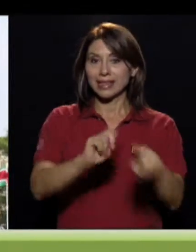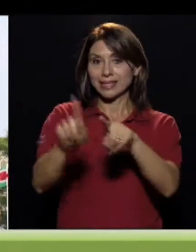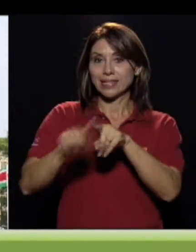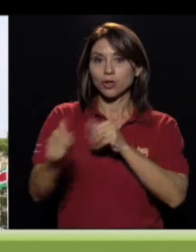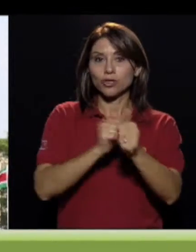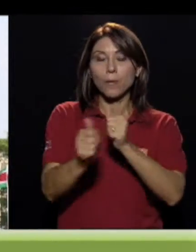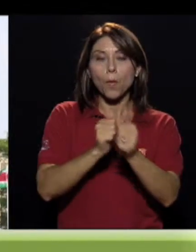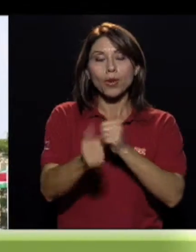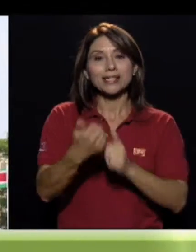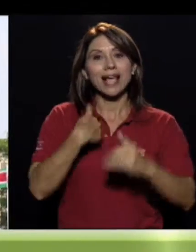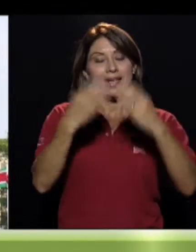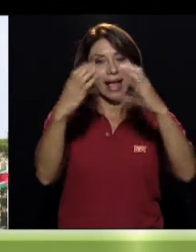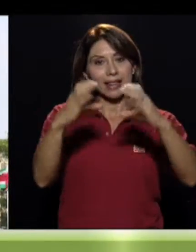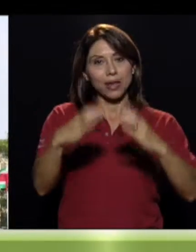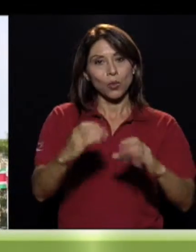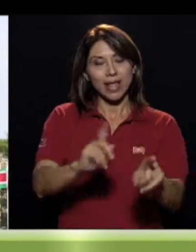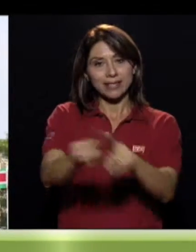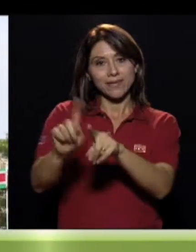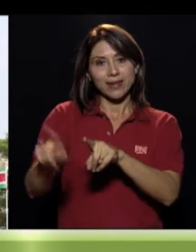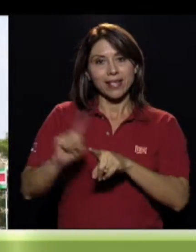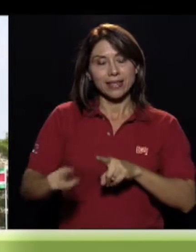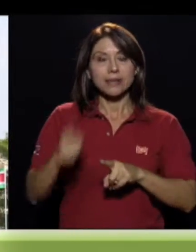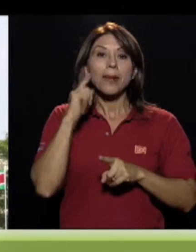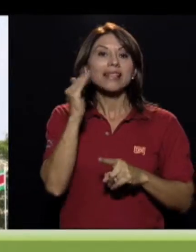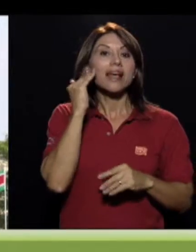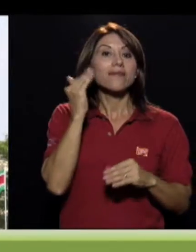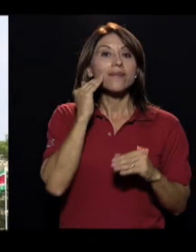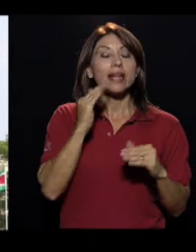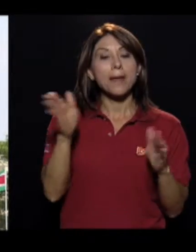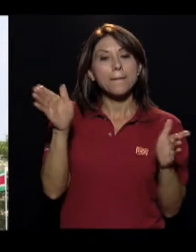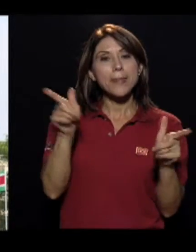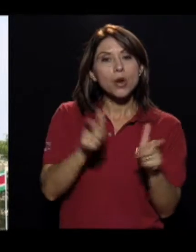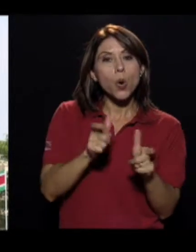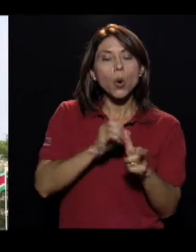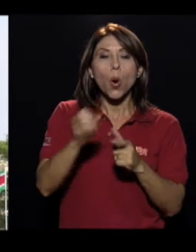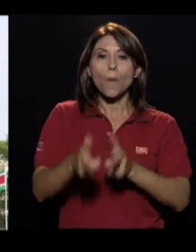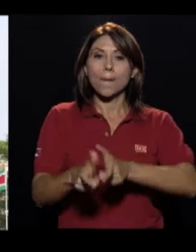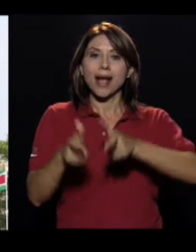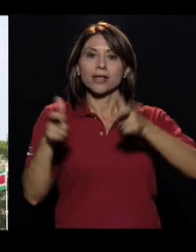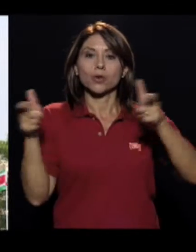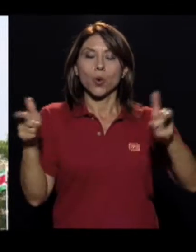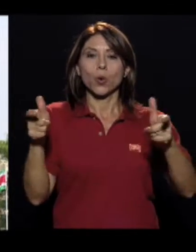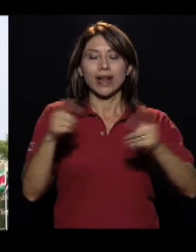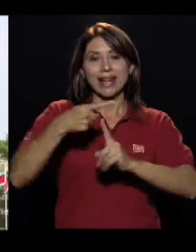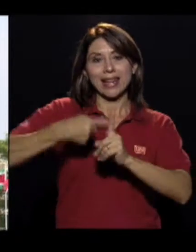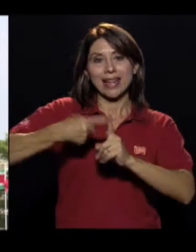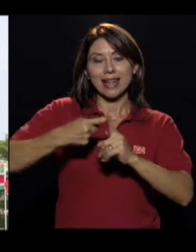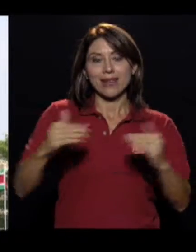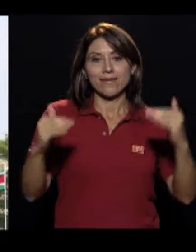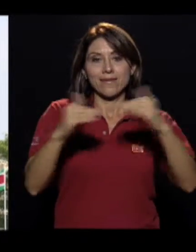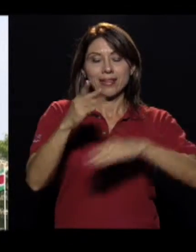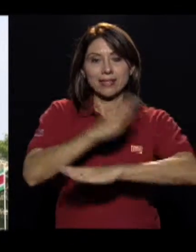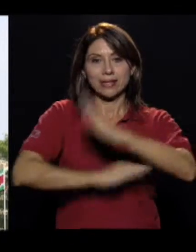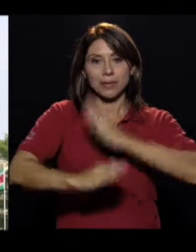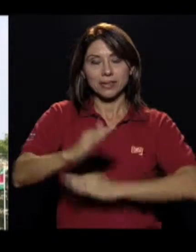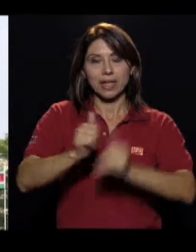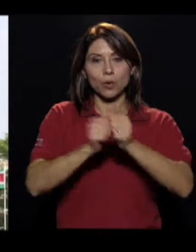distintos deportes existen varias categorías que determinan el menor y mayor grado de discapacidad de sus competidores.